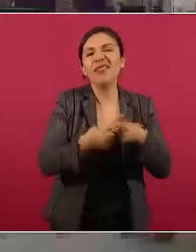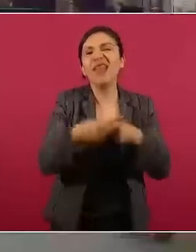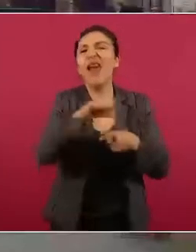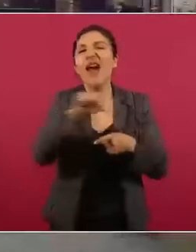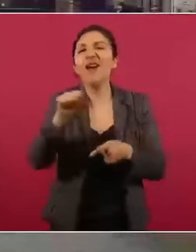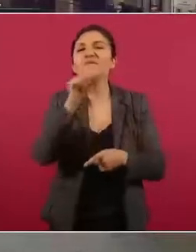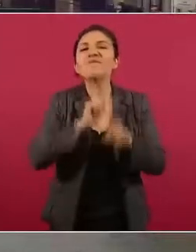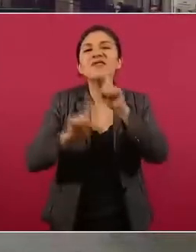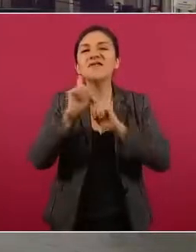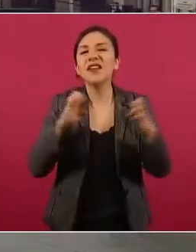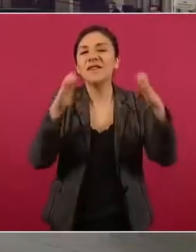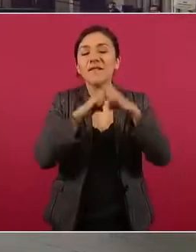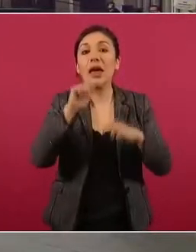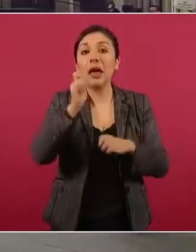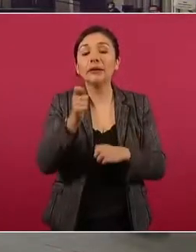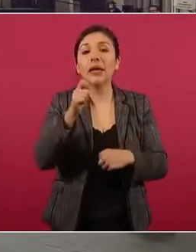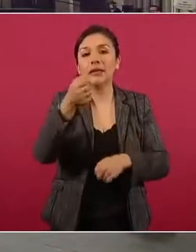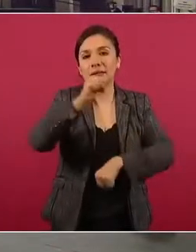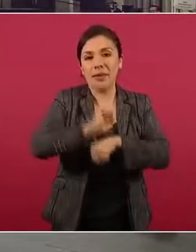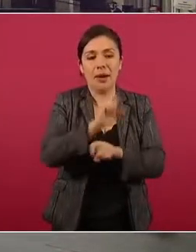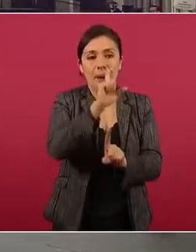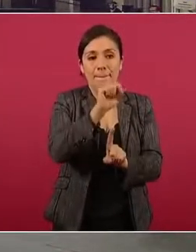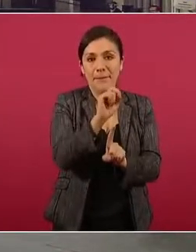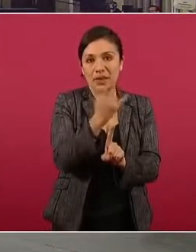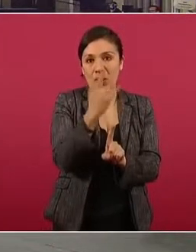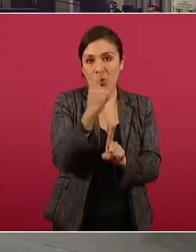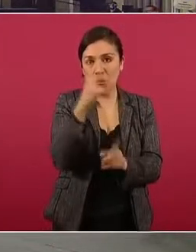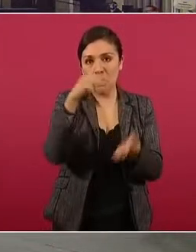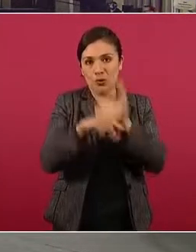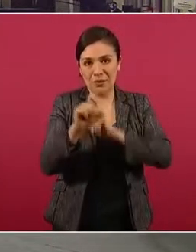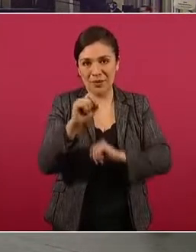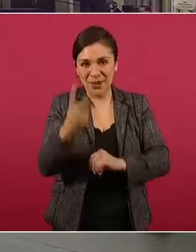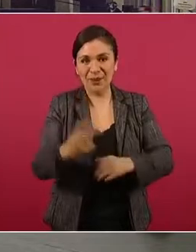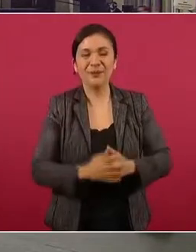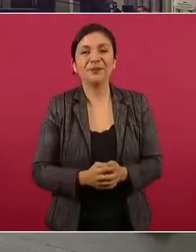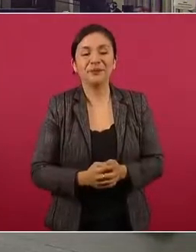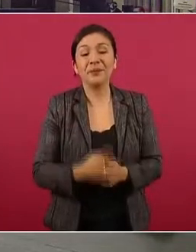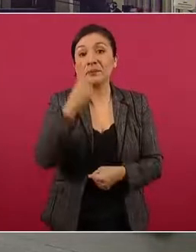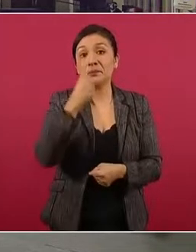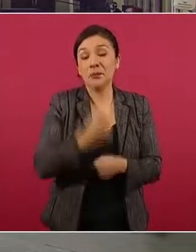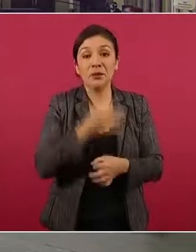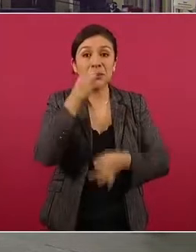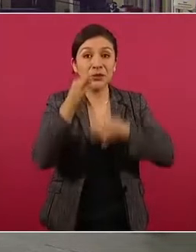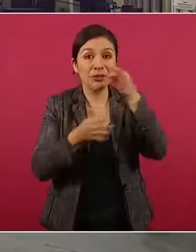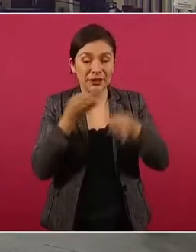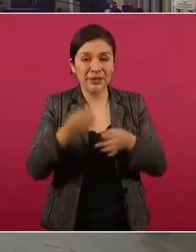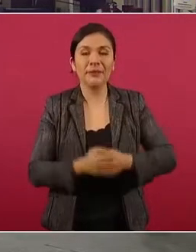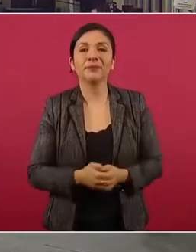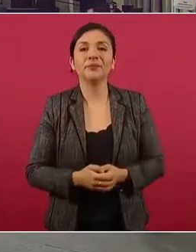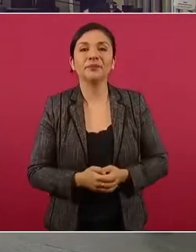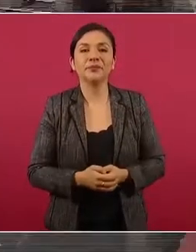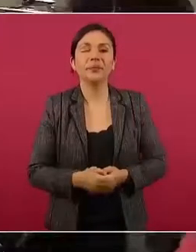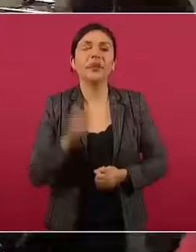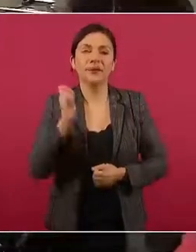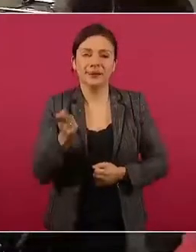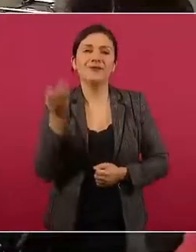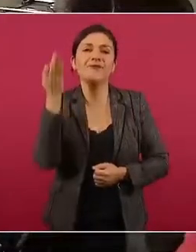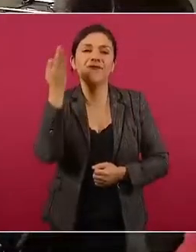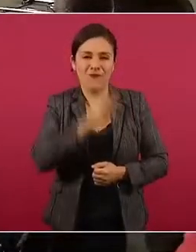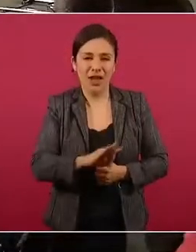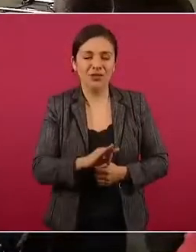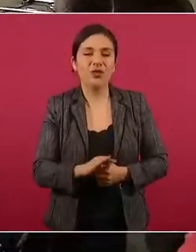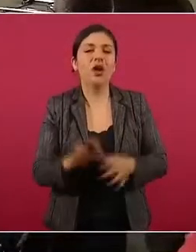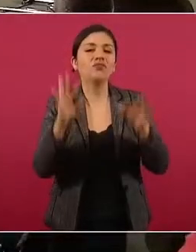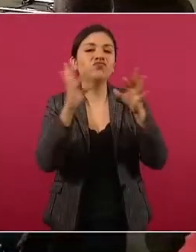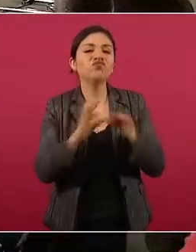del 20 de julio de 2022. Vamos con la primera. Noticia falsa cantada